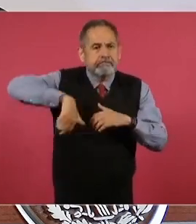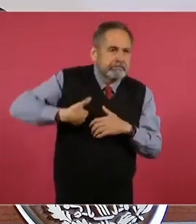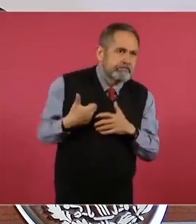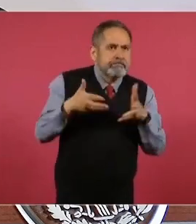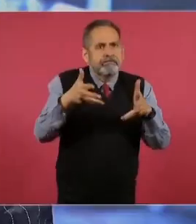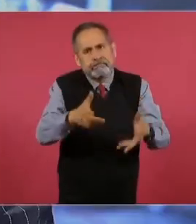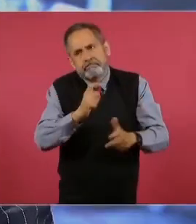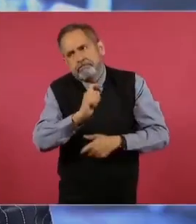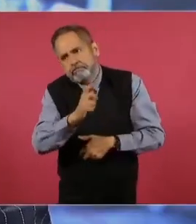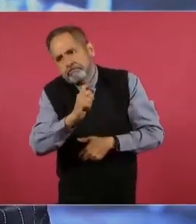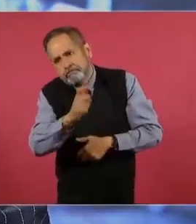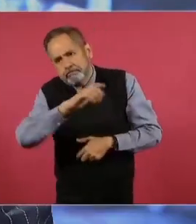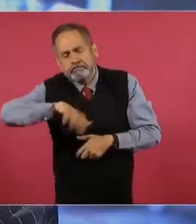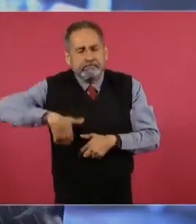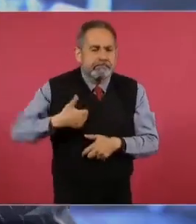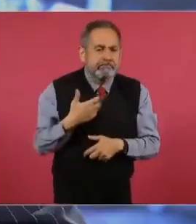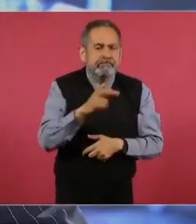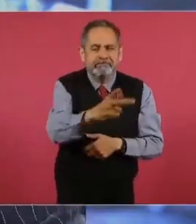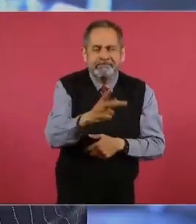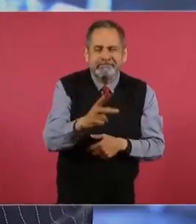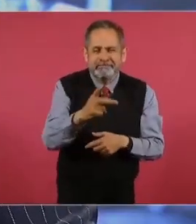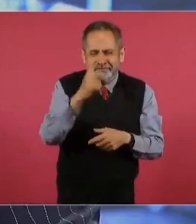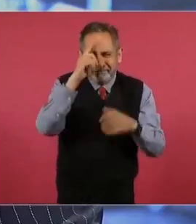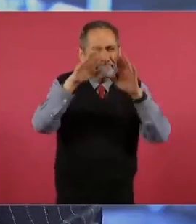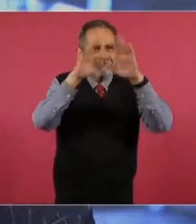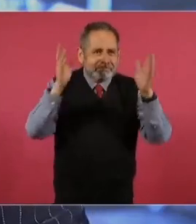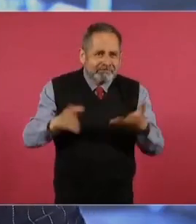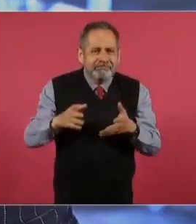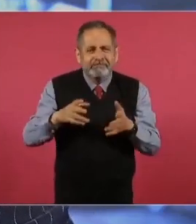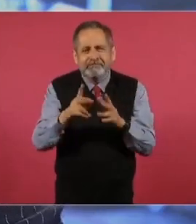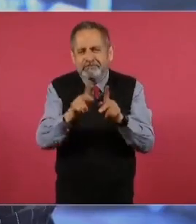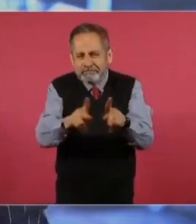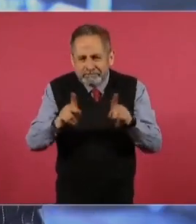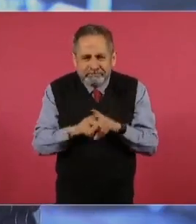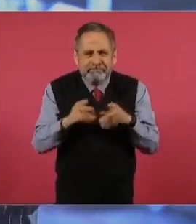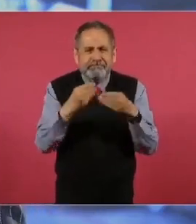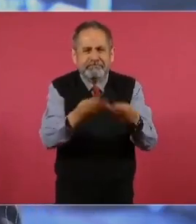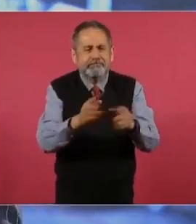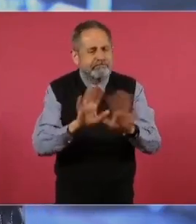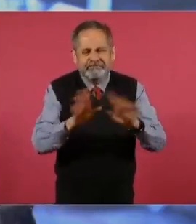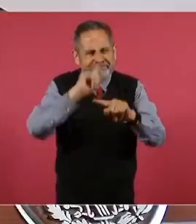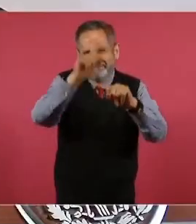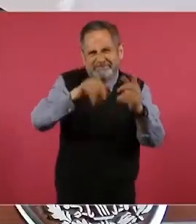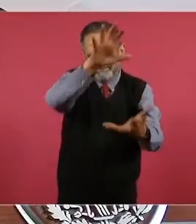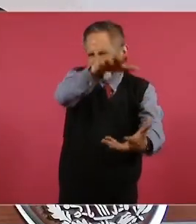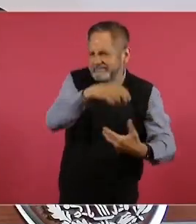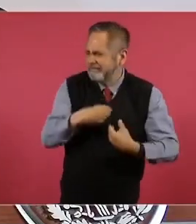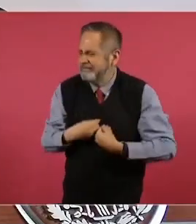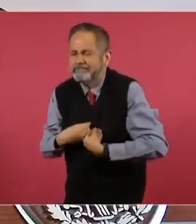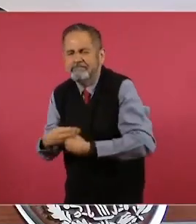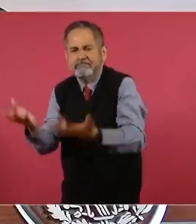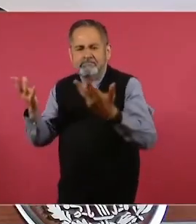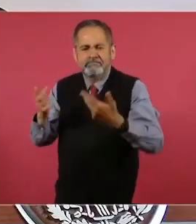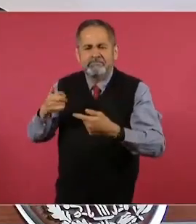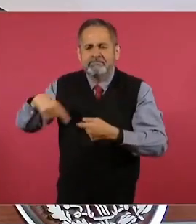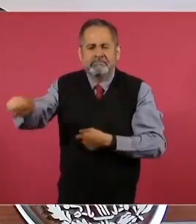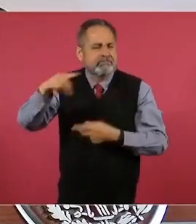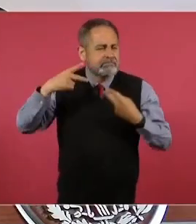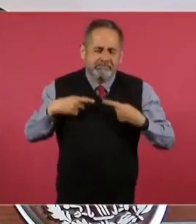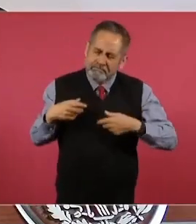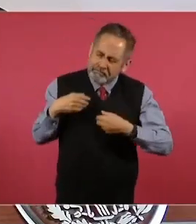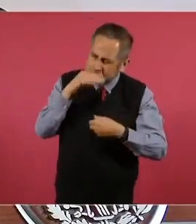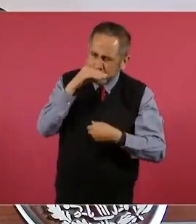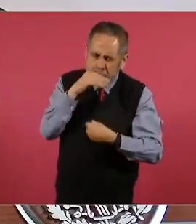patios donde se encontraban almacenados los bienes. Y finalmente, señor presidente,